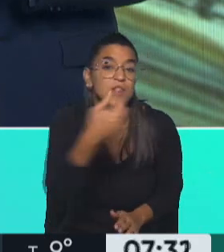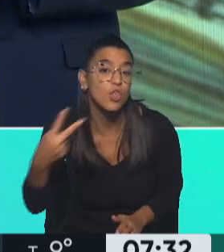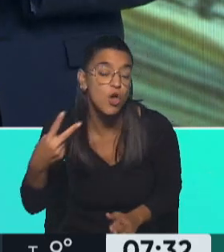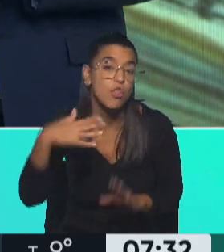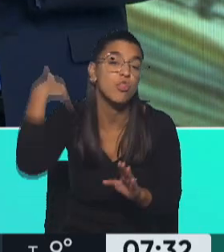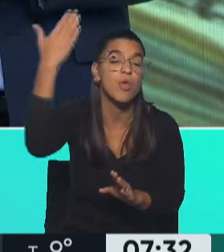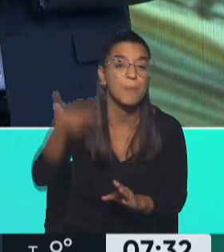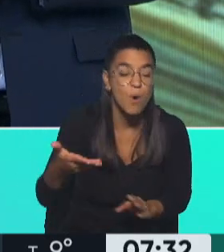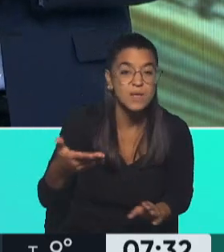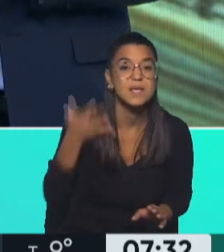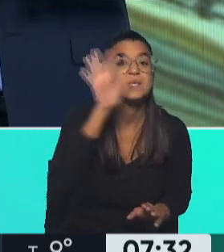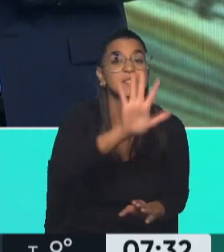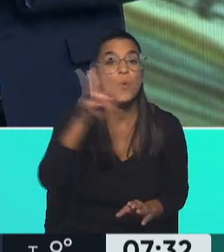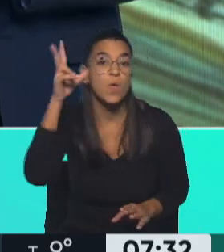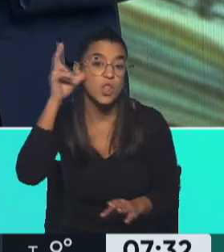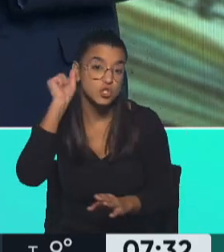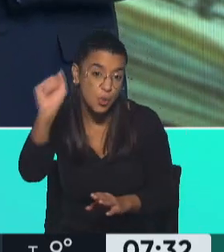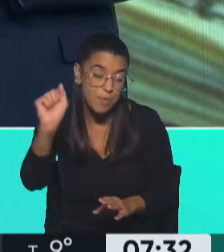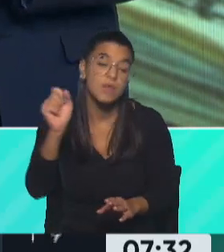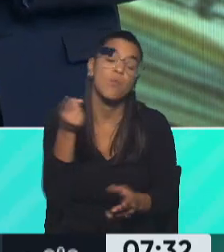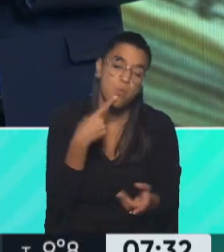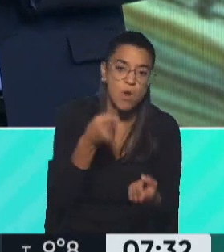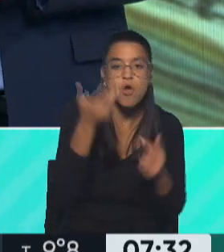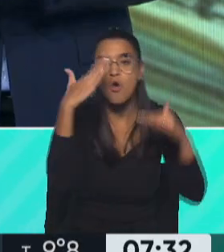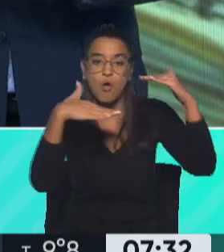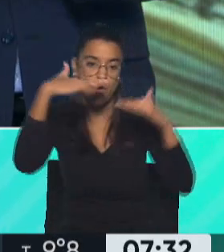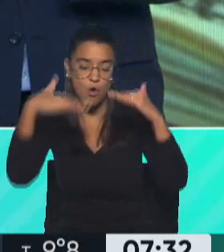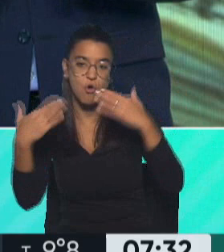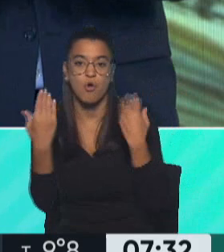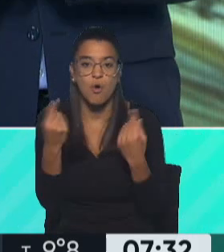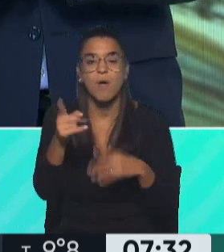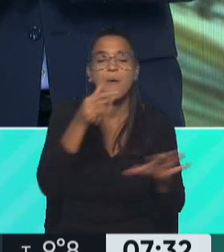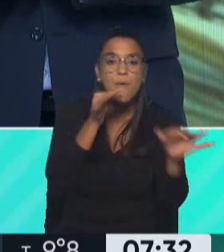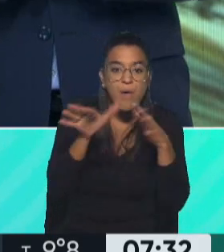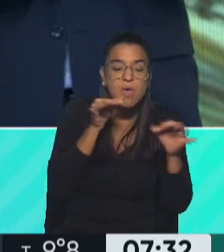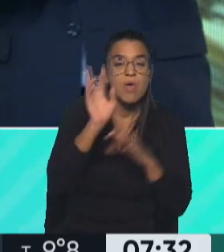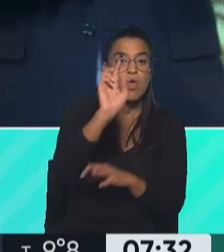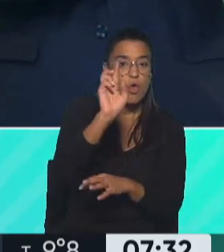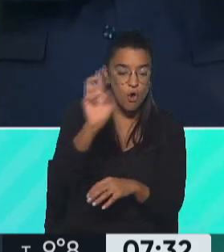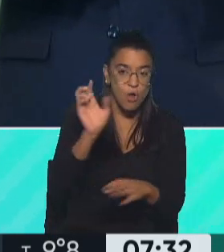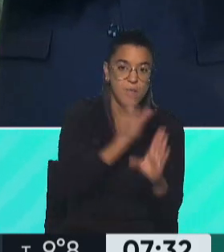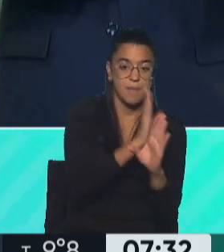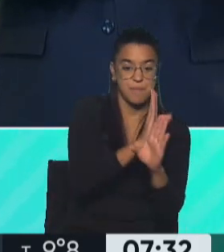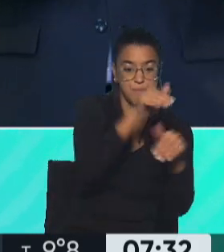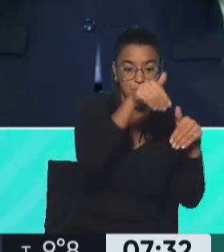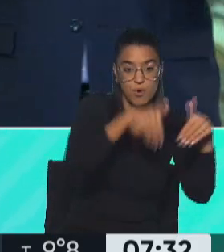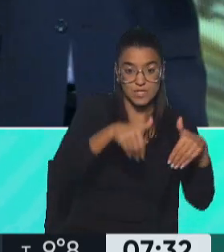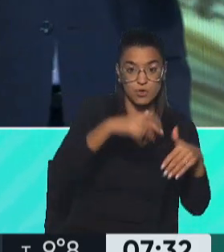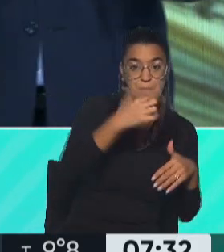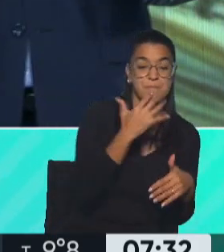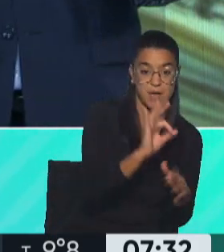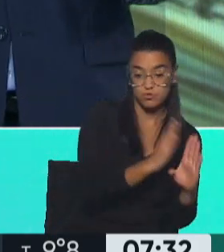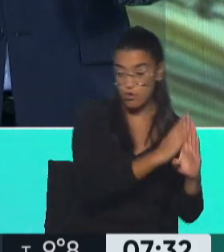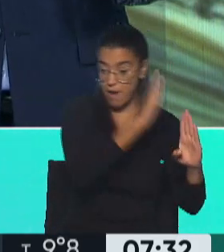después se estableció en 58? ¿Cómo fue que se estabilizó? Bueno, con la venta de dólares entre las PASO y el